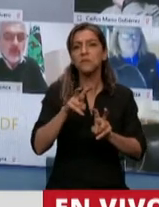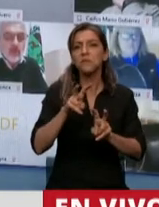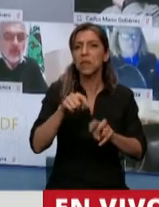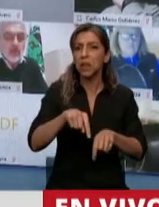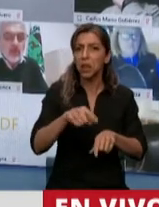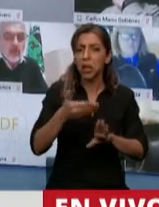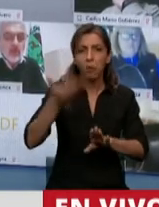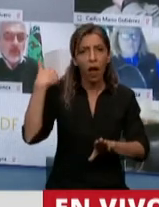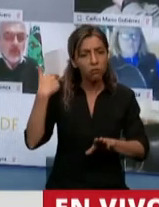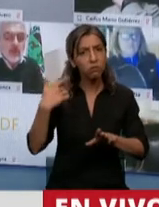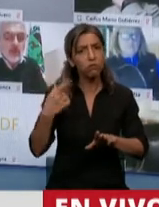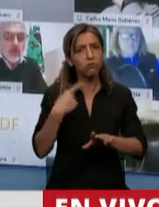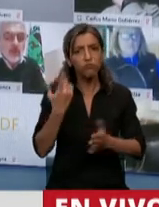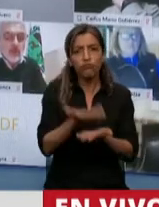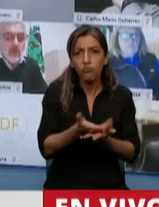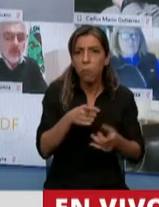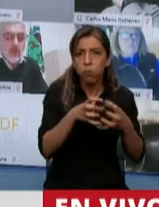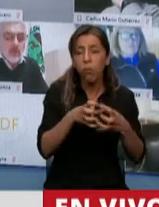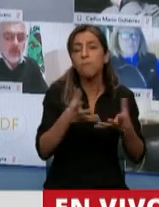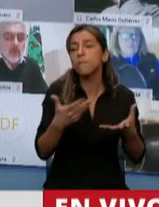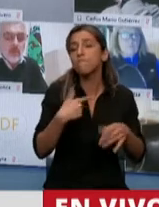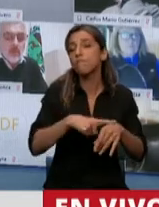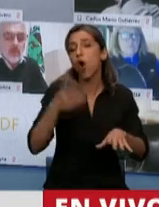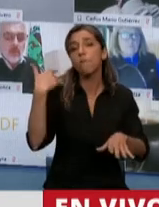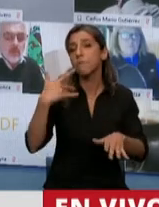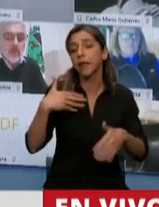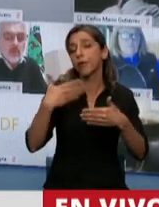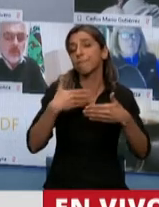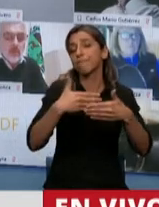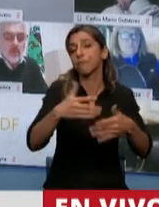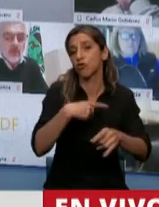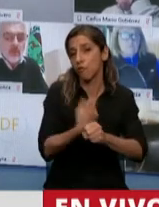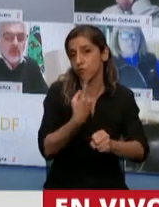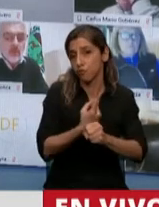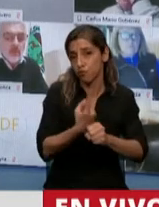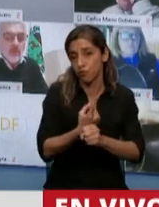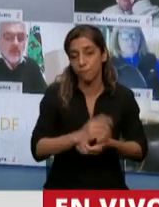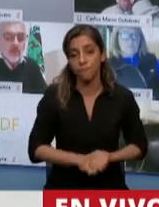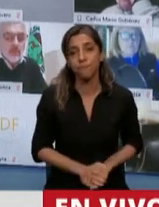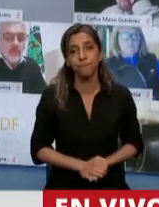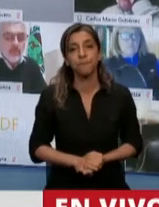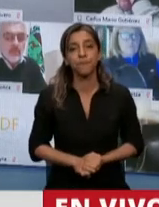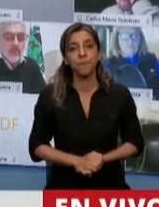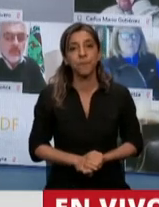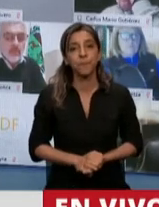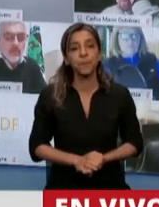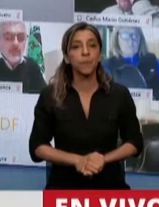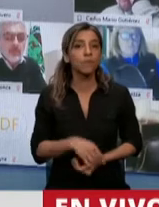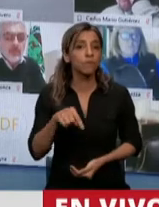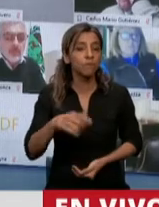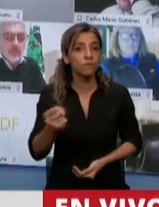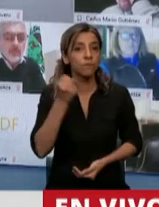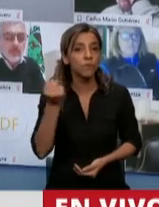nunca nos pudieron la posibilidad de discutirlo, porque realmente hay una cosa que tiene un punto de inflexión.